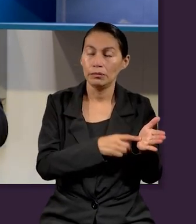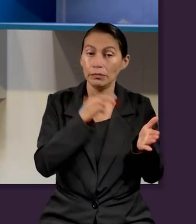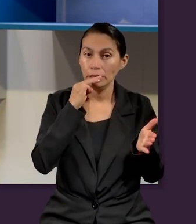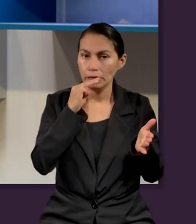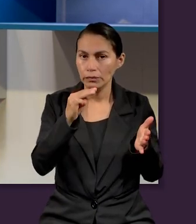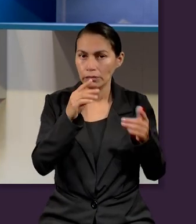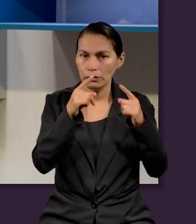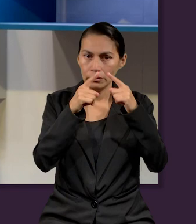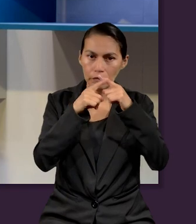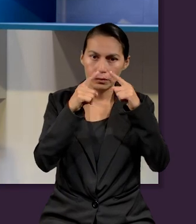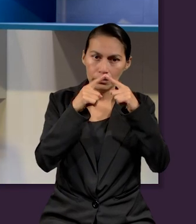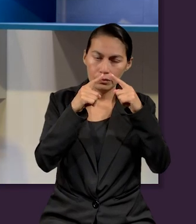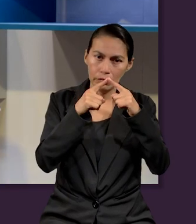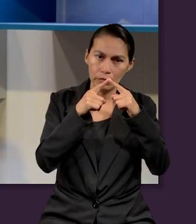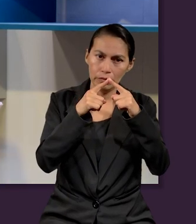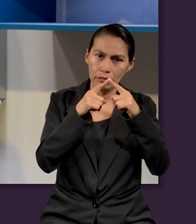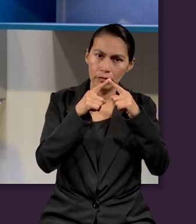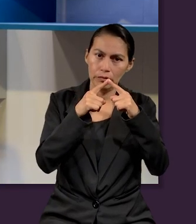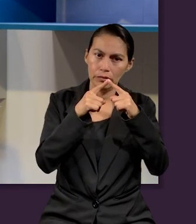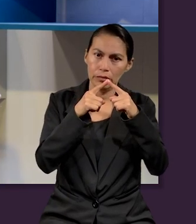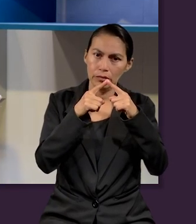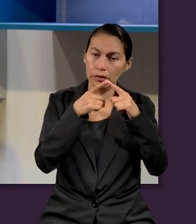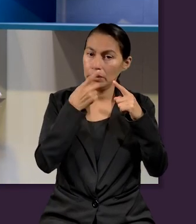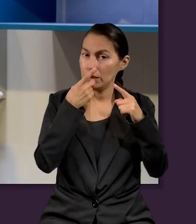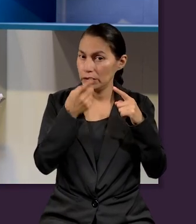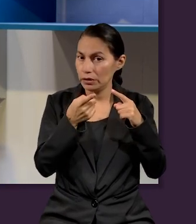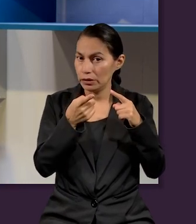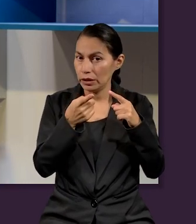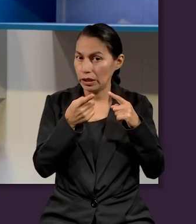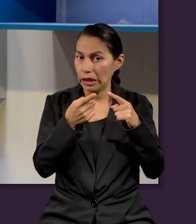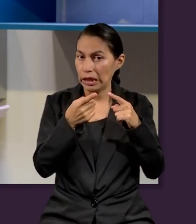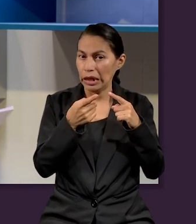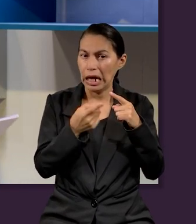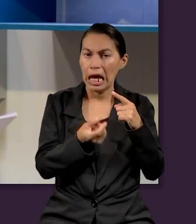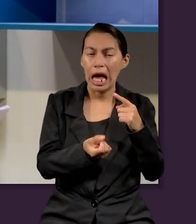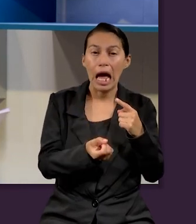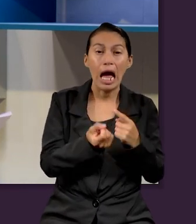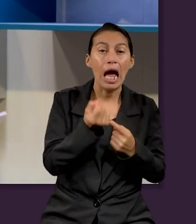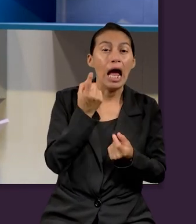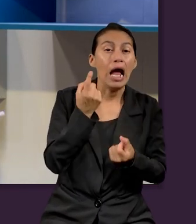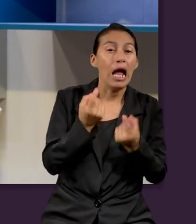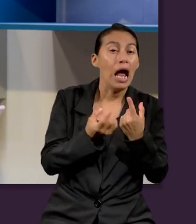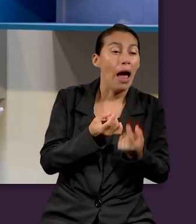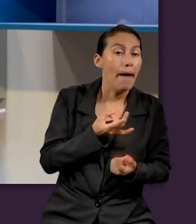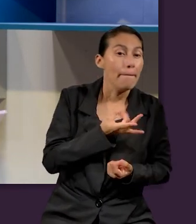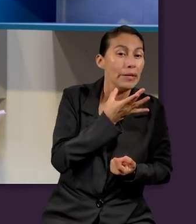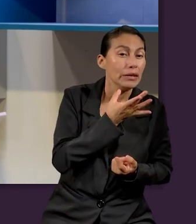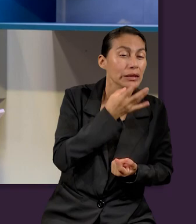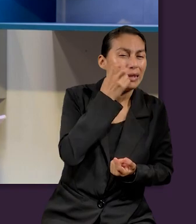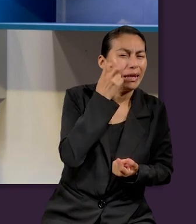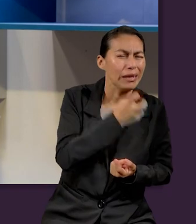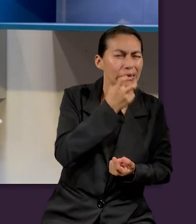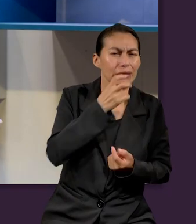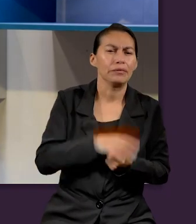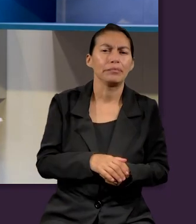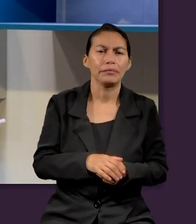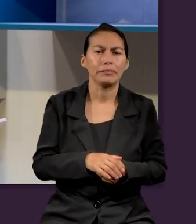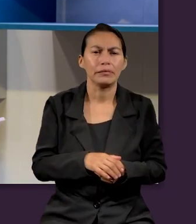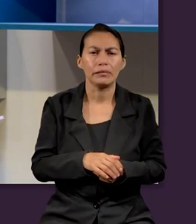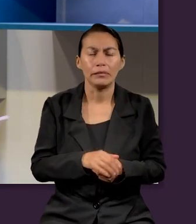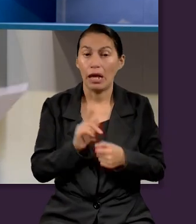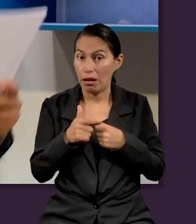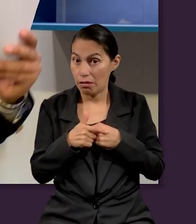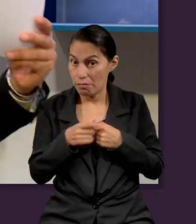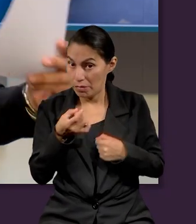mensajes a las iglesias, que se insiste en una palabra. El que venciere. El que venciere. El que